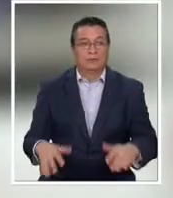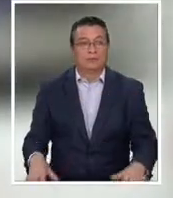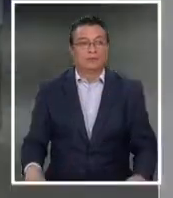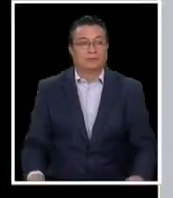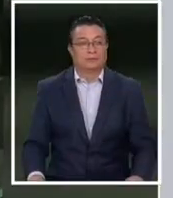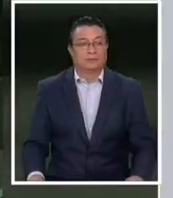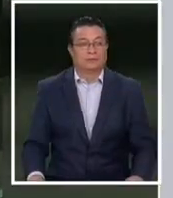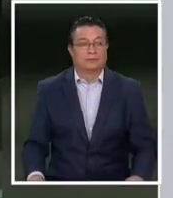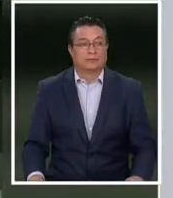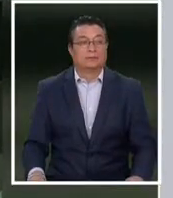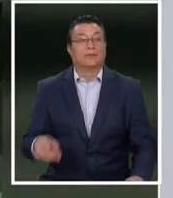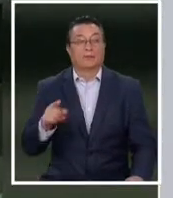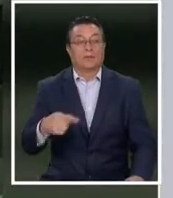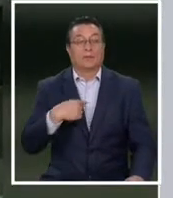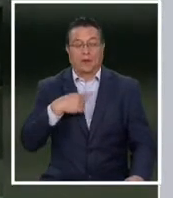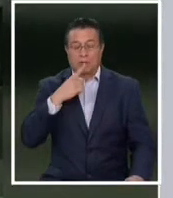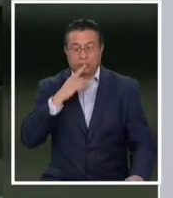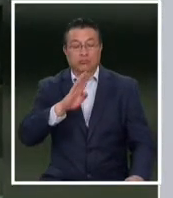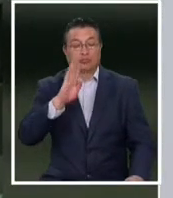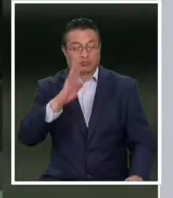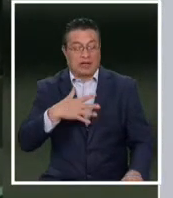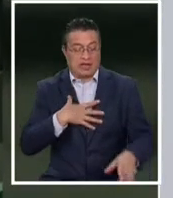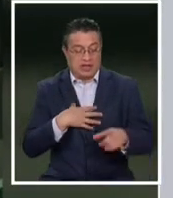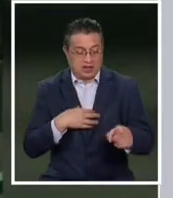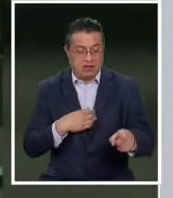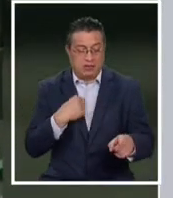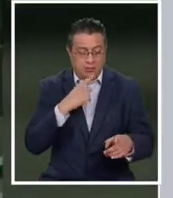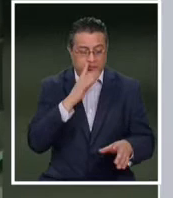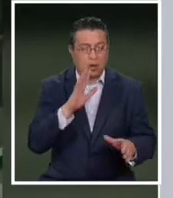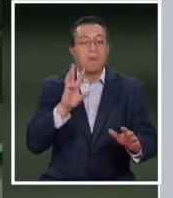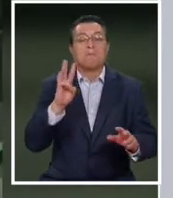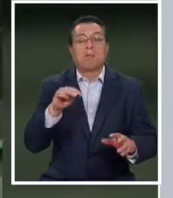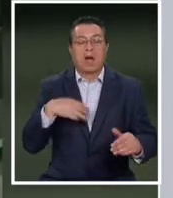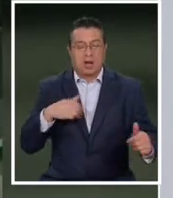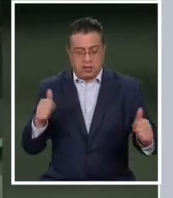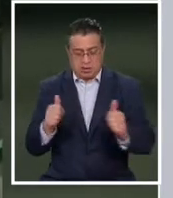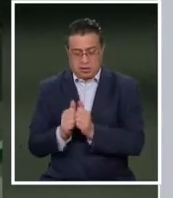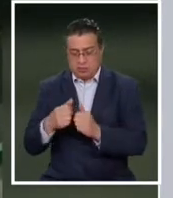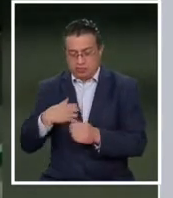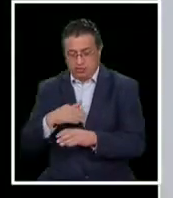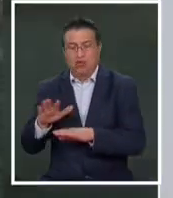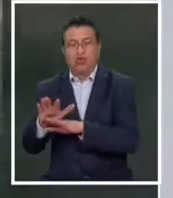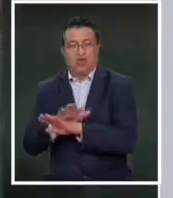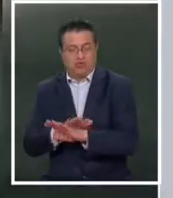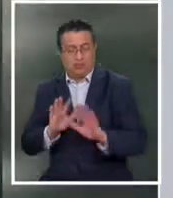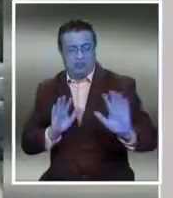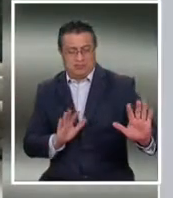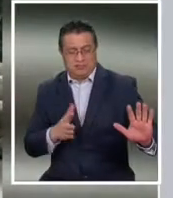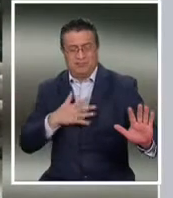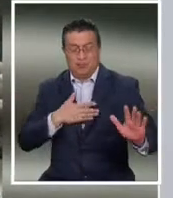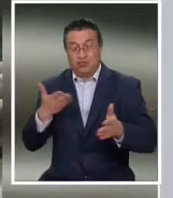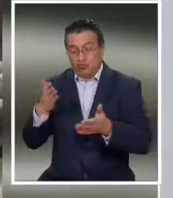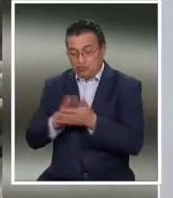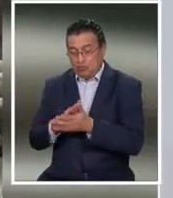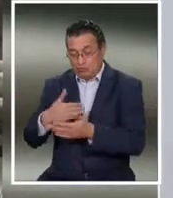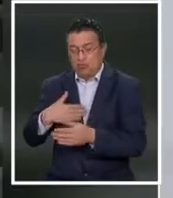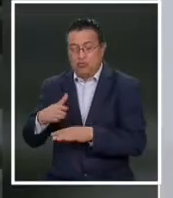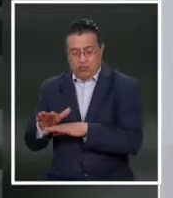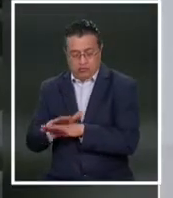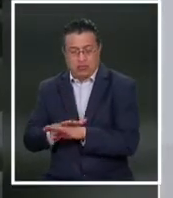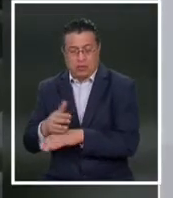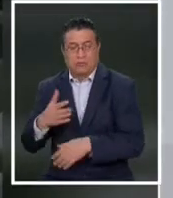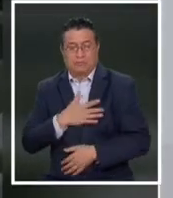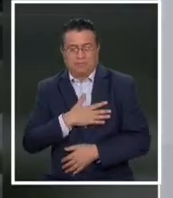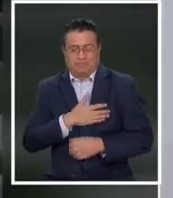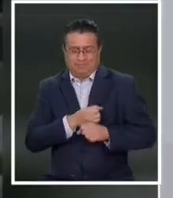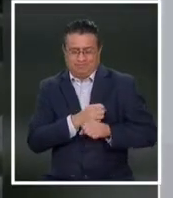Me ha tocado prometer a hijos que estaría acompañando a su madre o a su padre en el momento de su muerte. Y